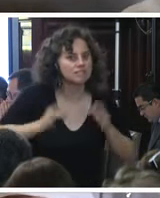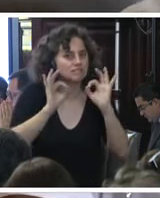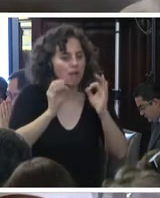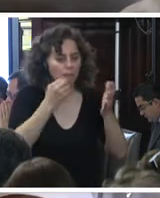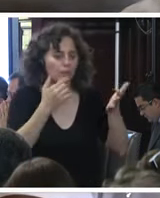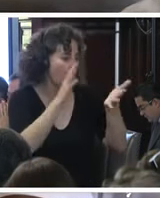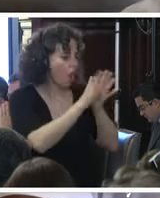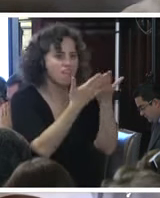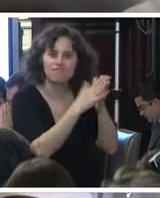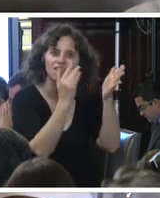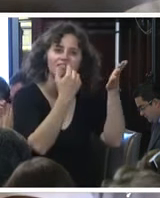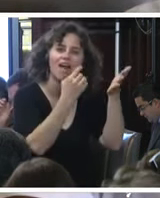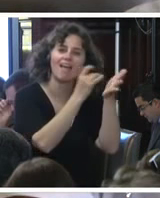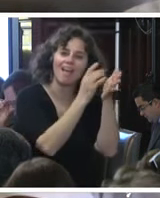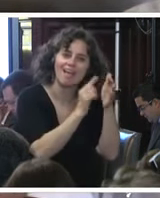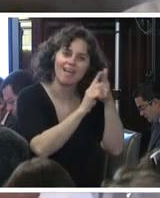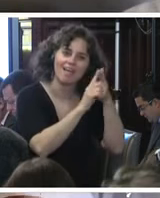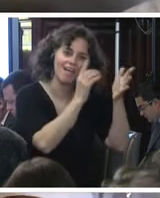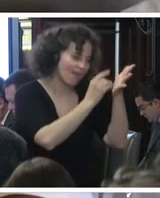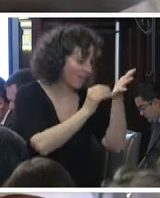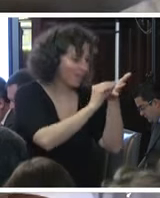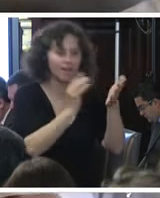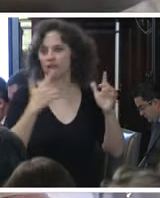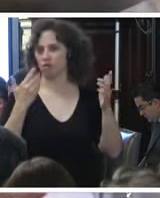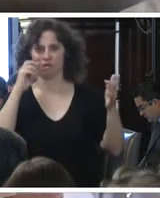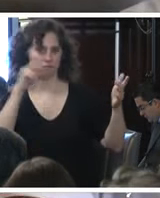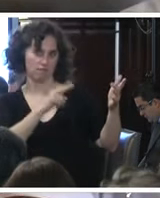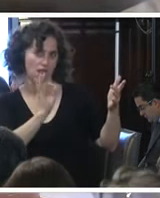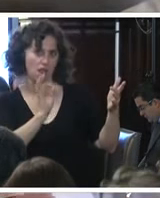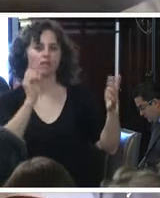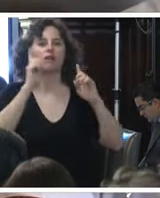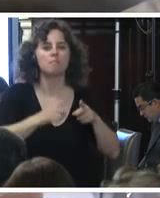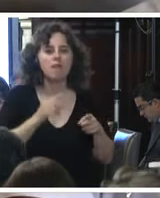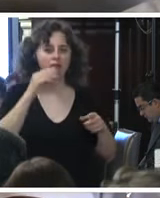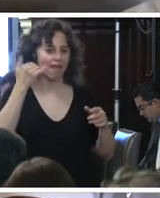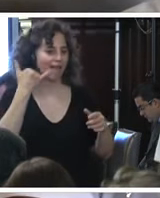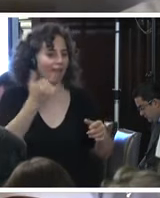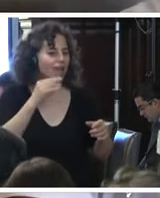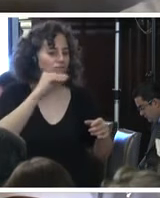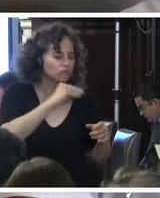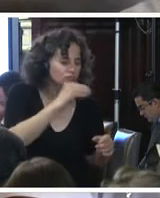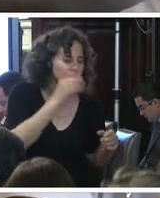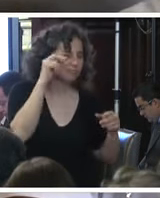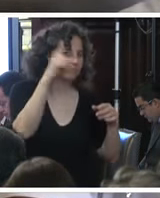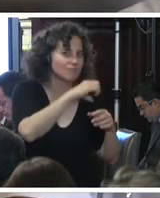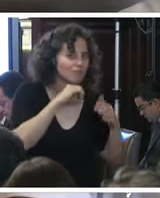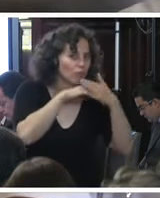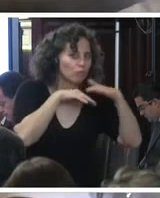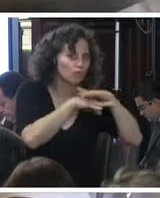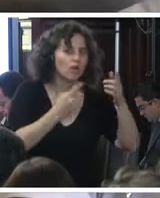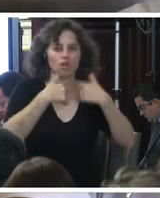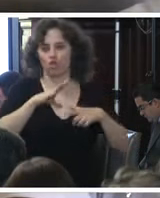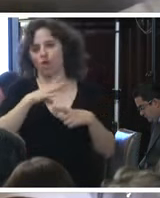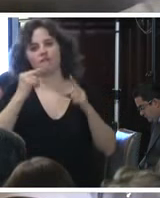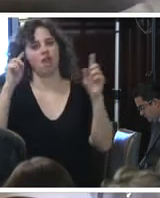de contactos que nunca tuvo a la vista el GIEI, e incluso con el abierto espionaje telefónico a sus integrantes que hoy continúa impune y